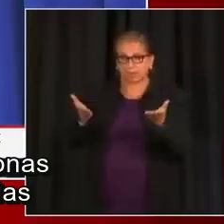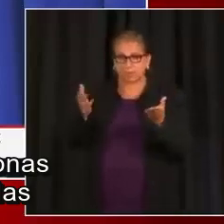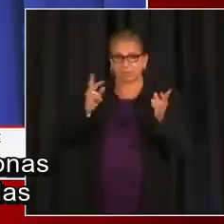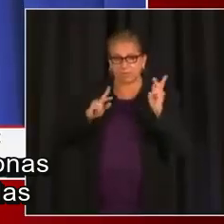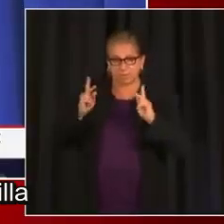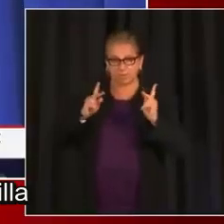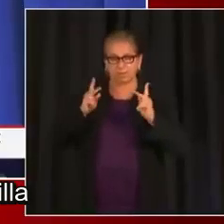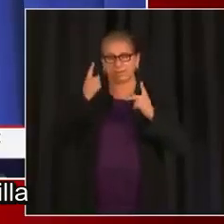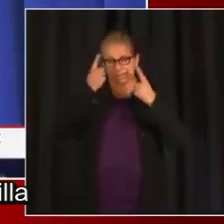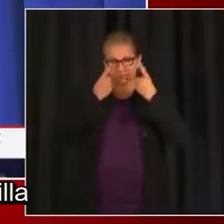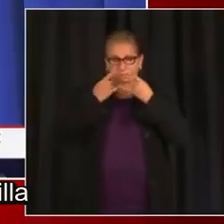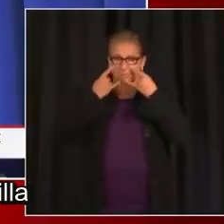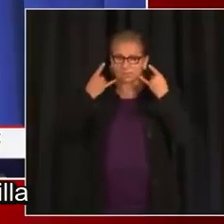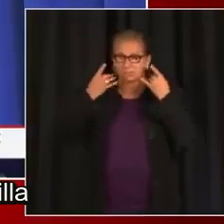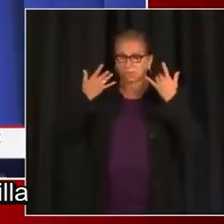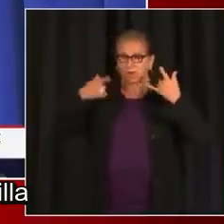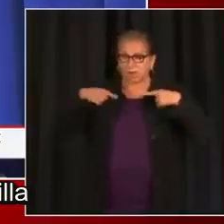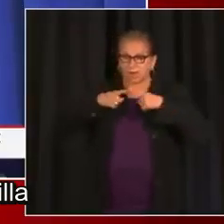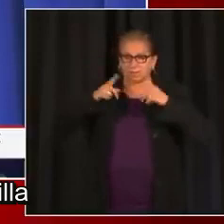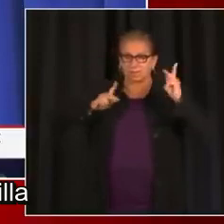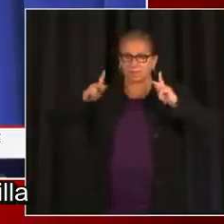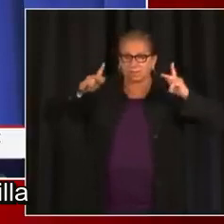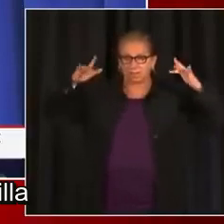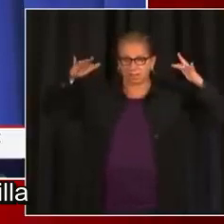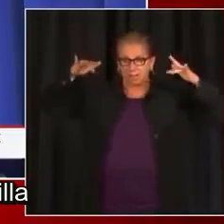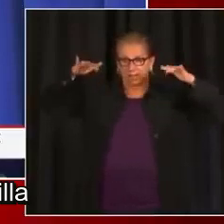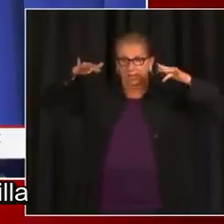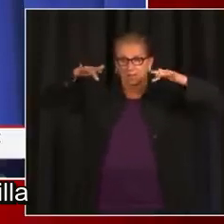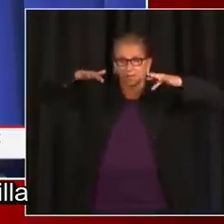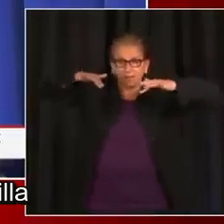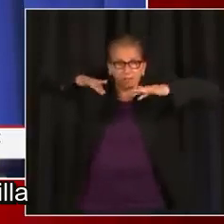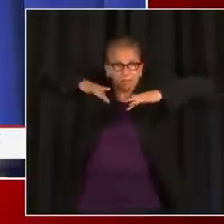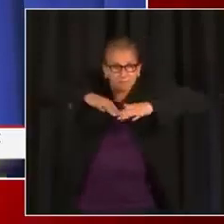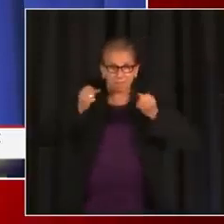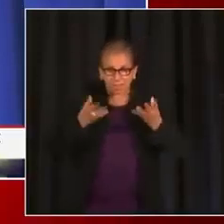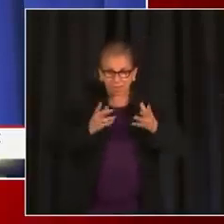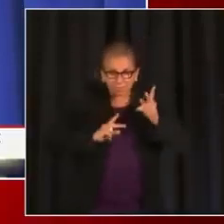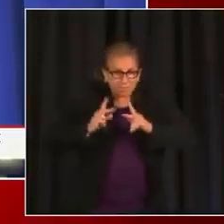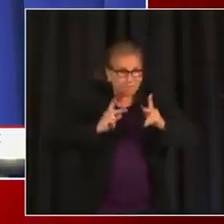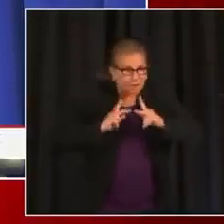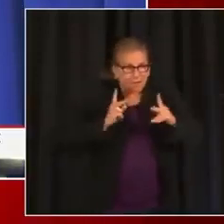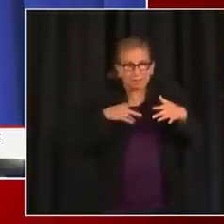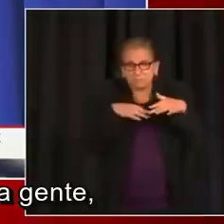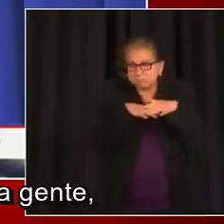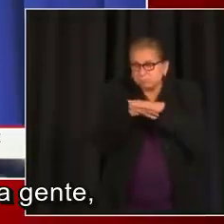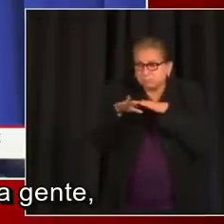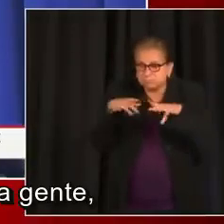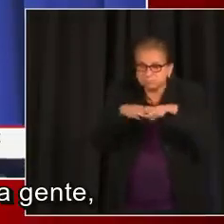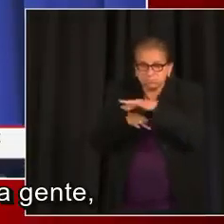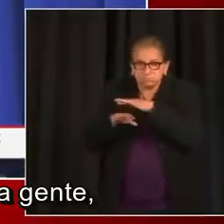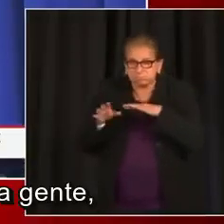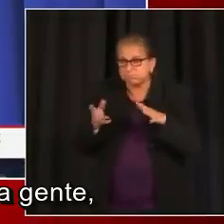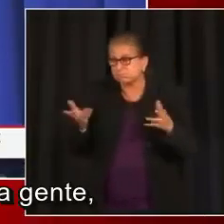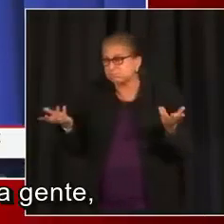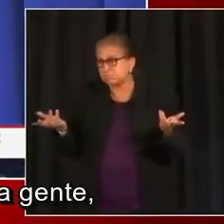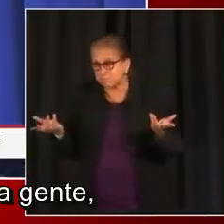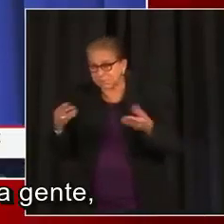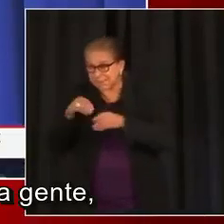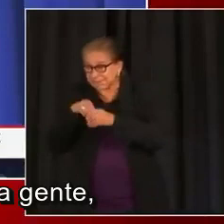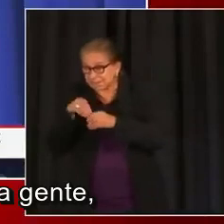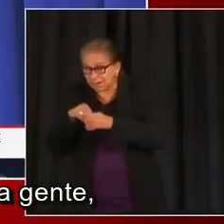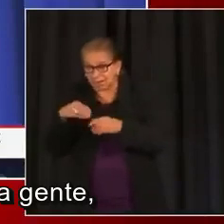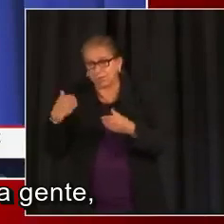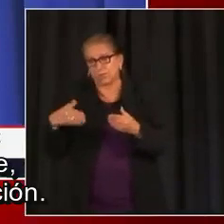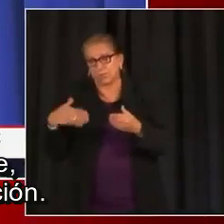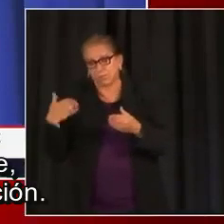están totalmente vacunadas, que sigan utilizando mascarilla cuando estén en lugares con mucha